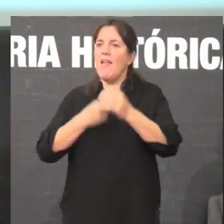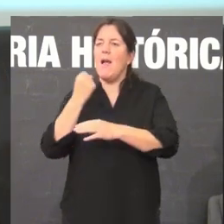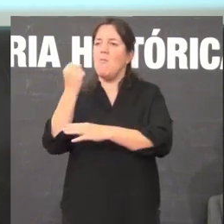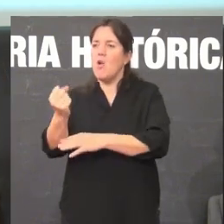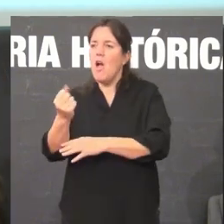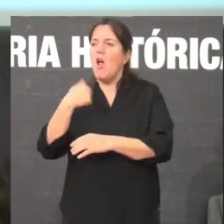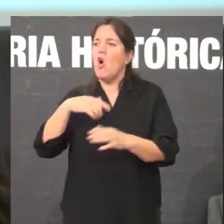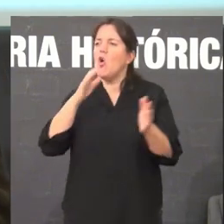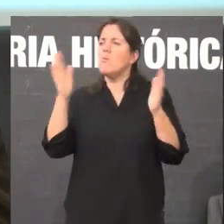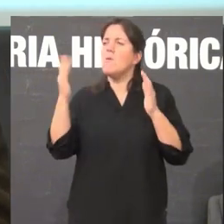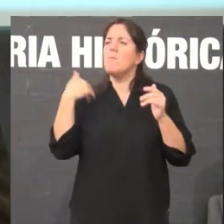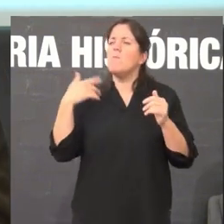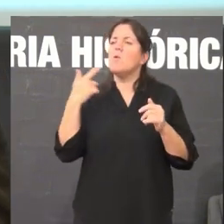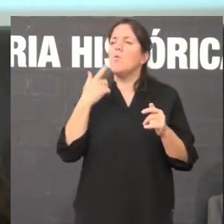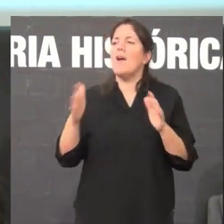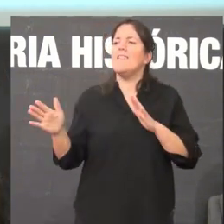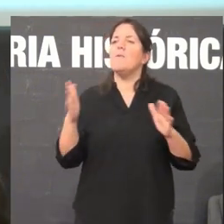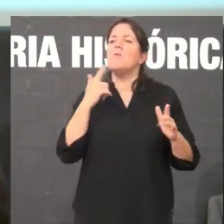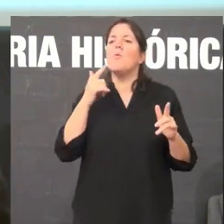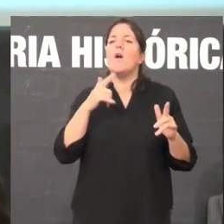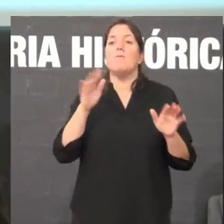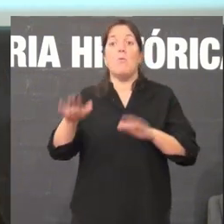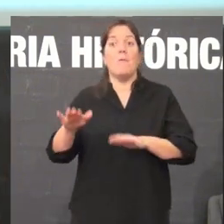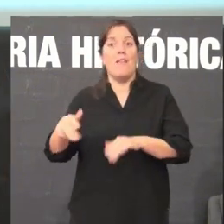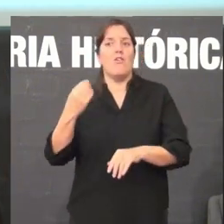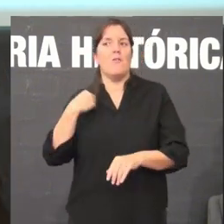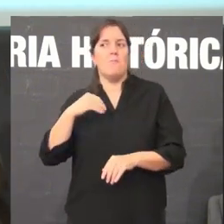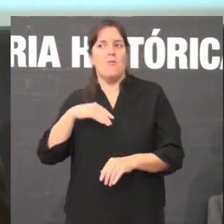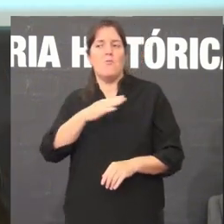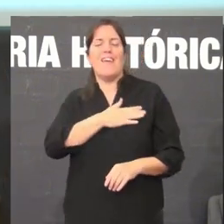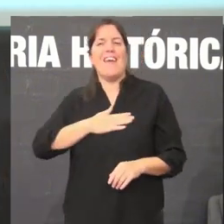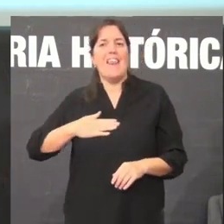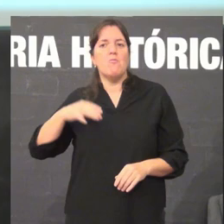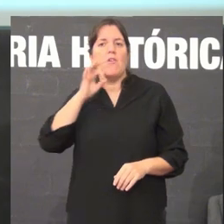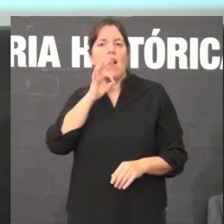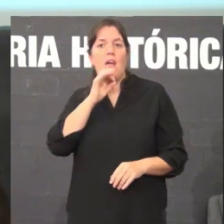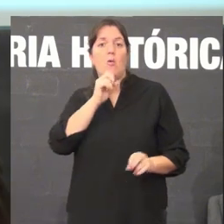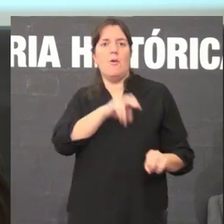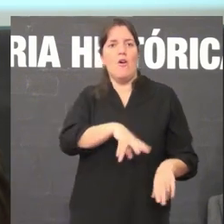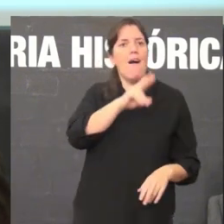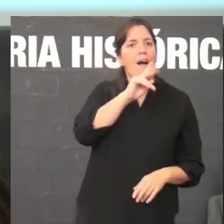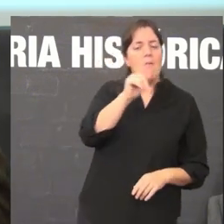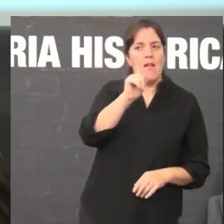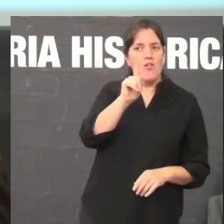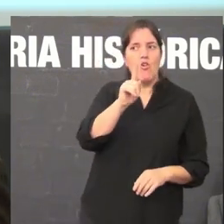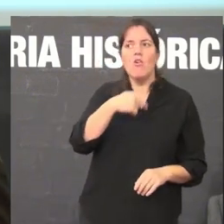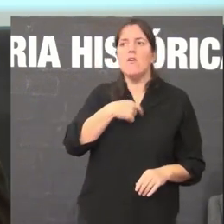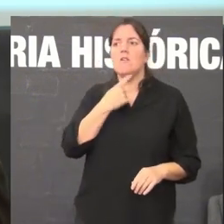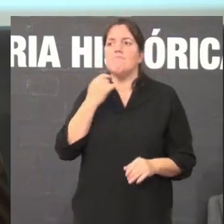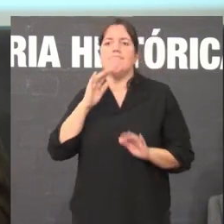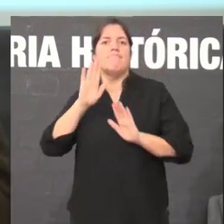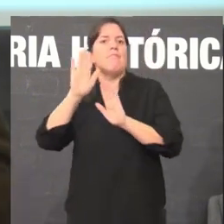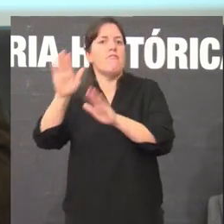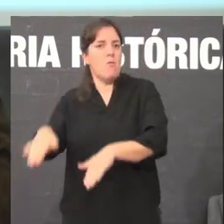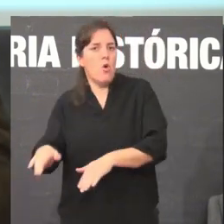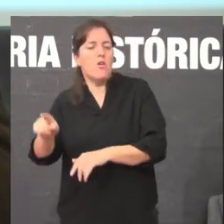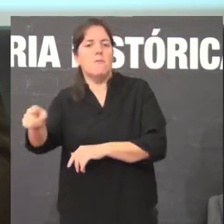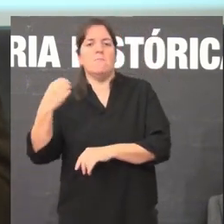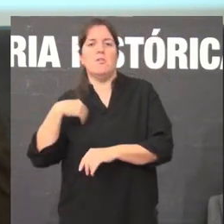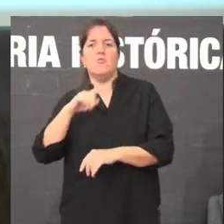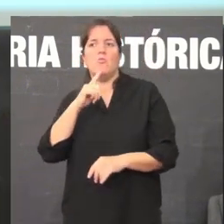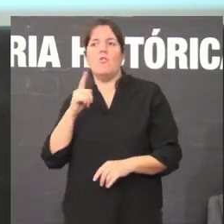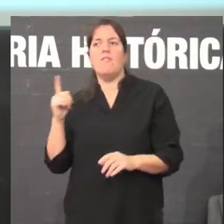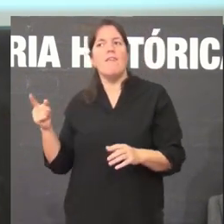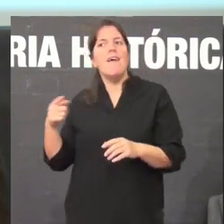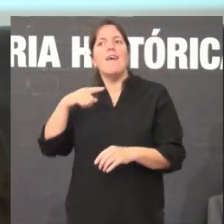non sei un momento ir as movilizacións de queremos Galego sen falar Galego é un grupo social que está a favor de políticas a favor da lingua e que conta